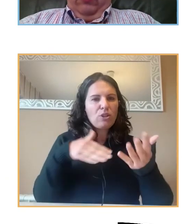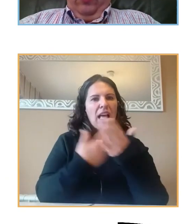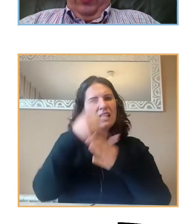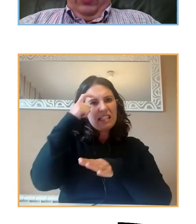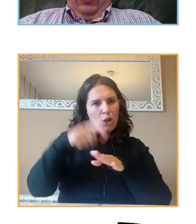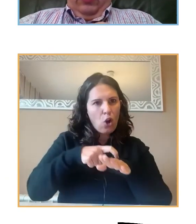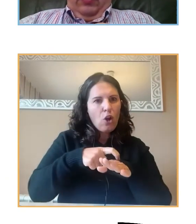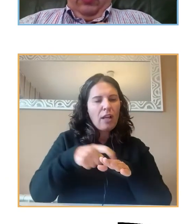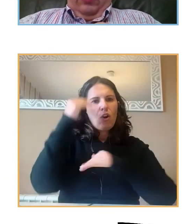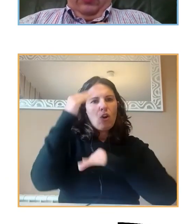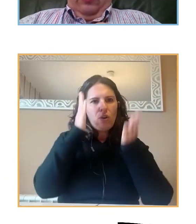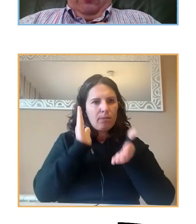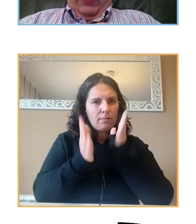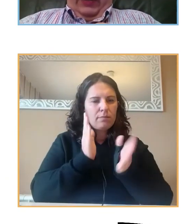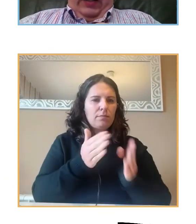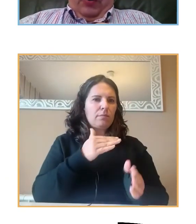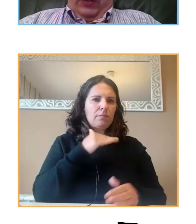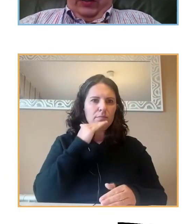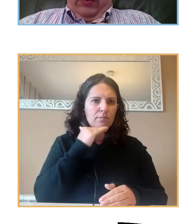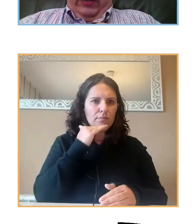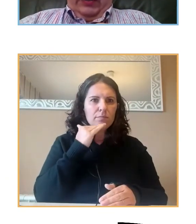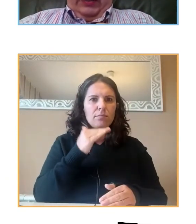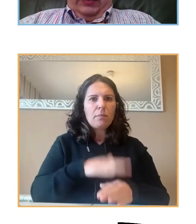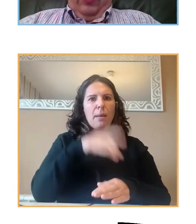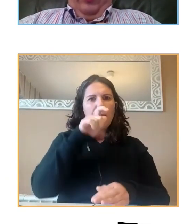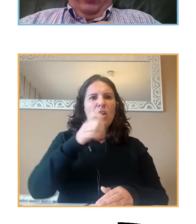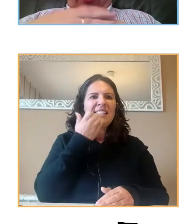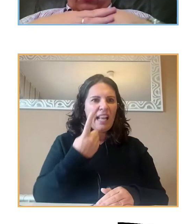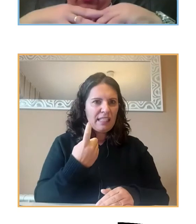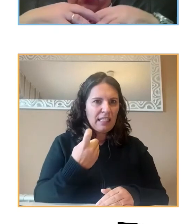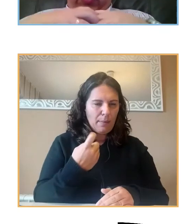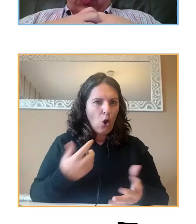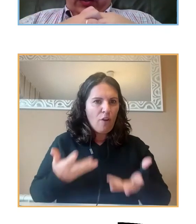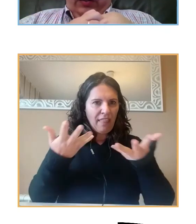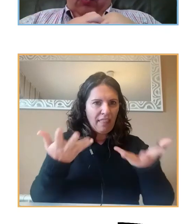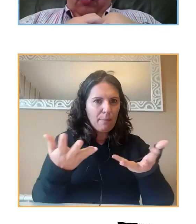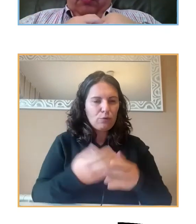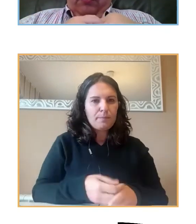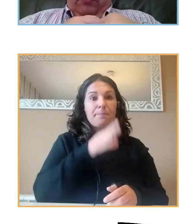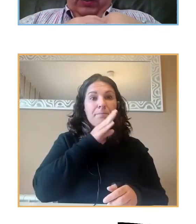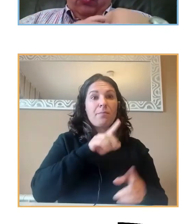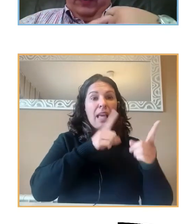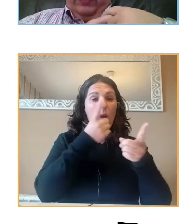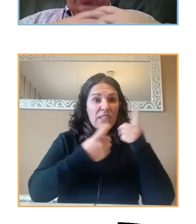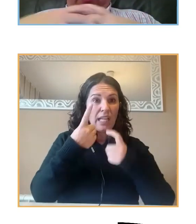intervención para aquellas personas que lo necesitase. La encuesta, como he dicho antes, tuvo